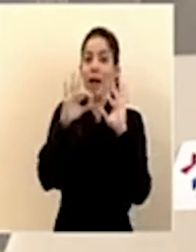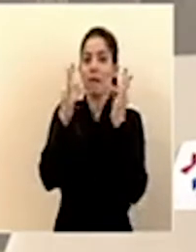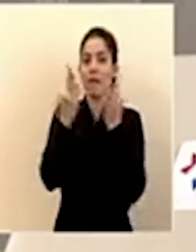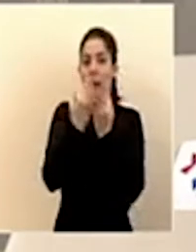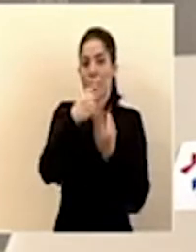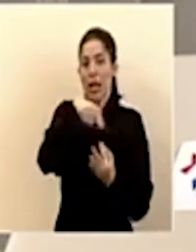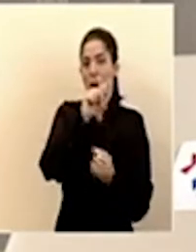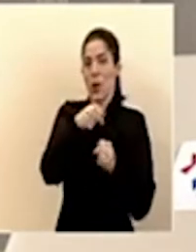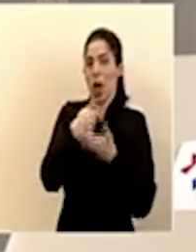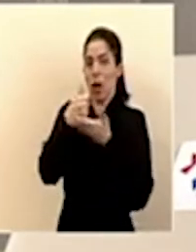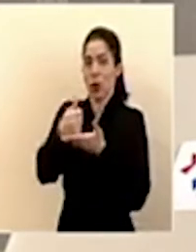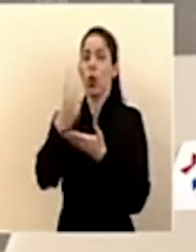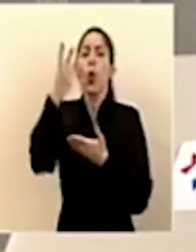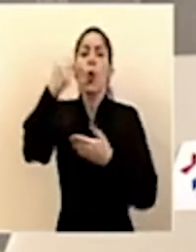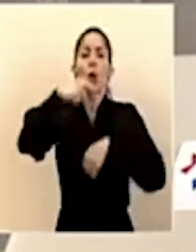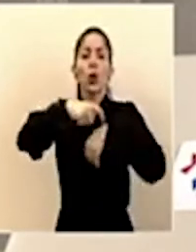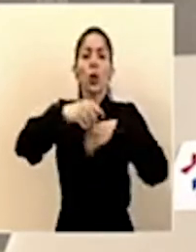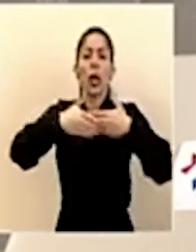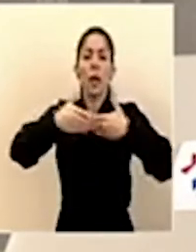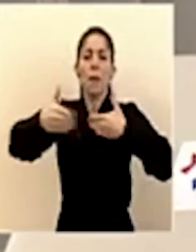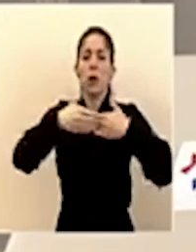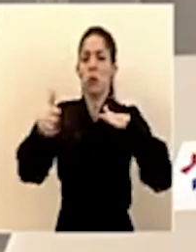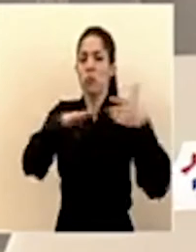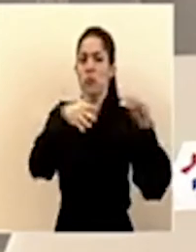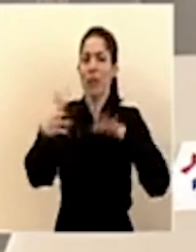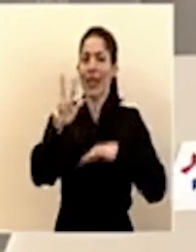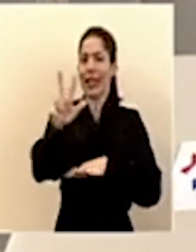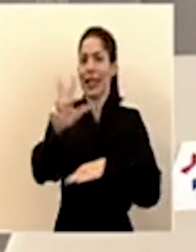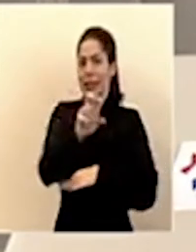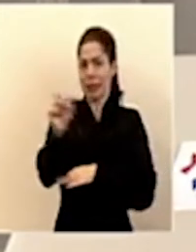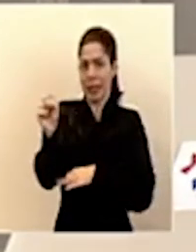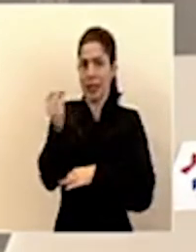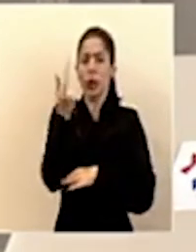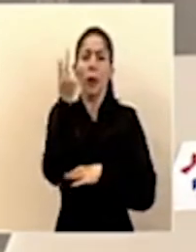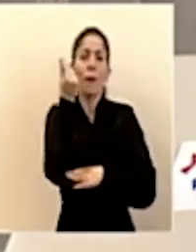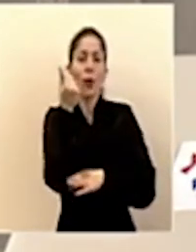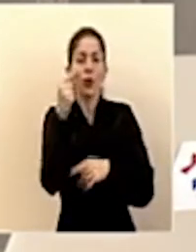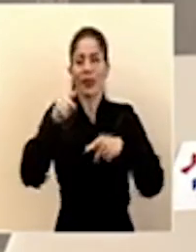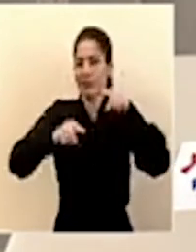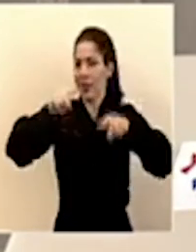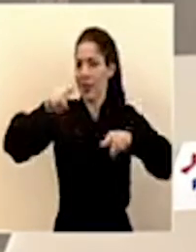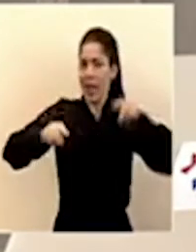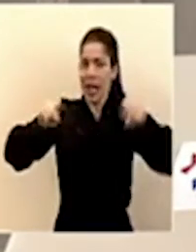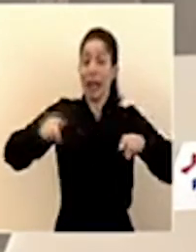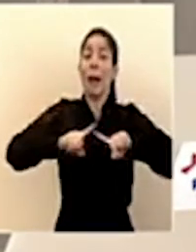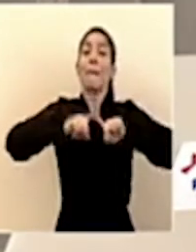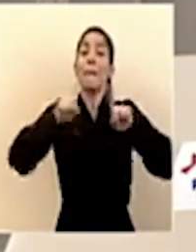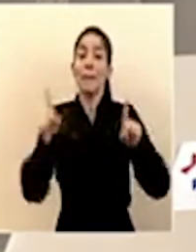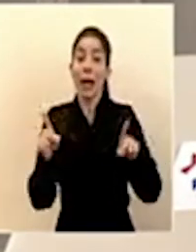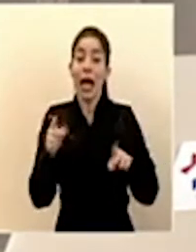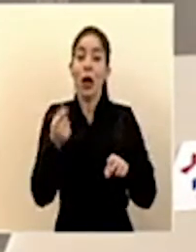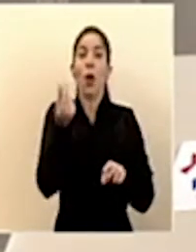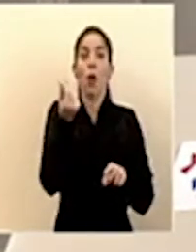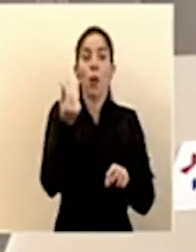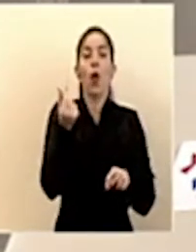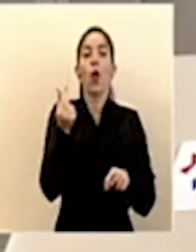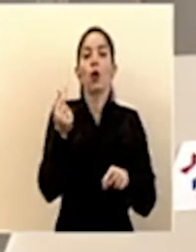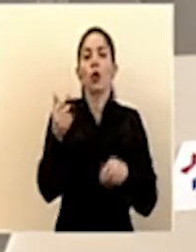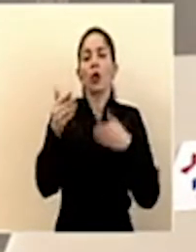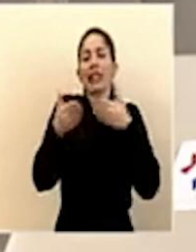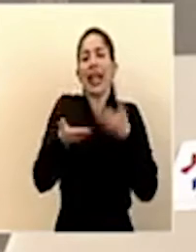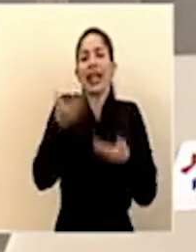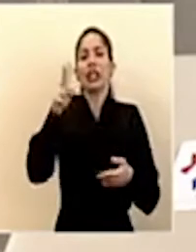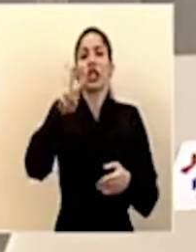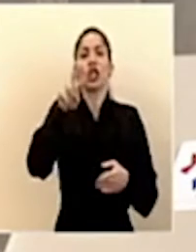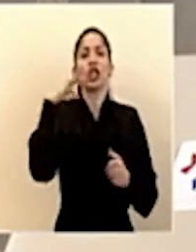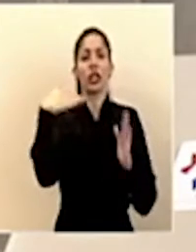por un periodo de aproximadamente tres meses con montos distintos, pero que tendrían un monto cercano a los